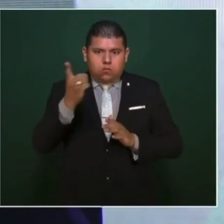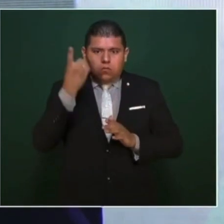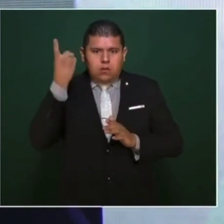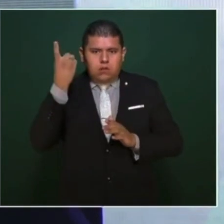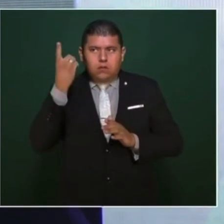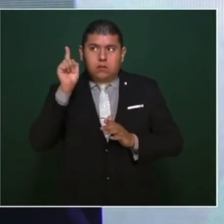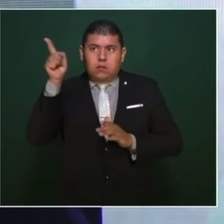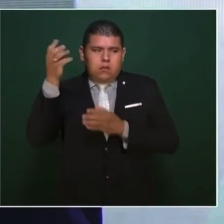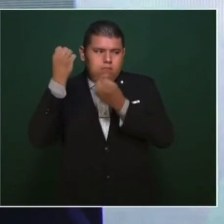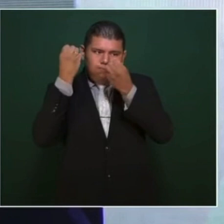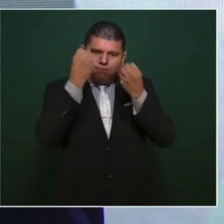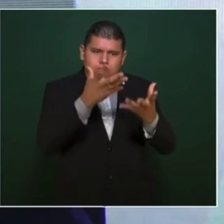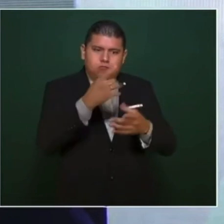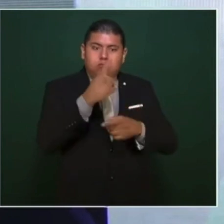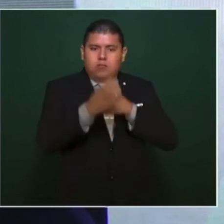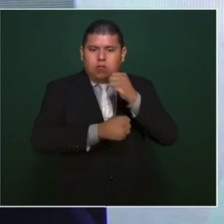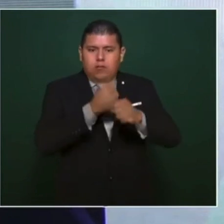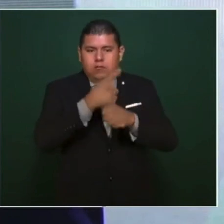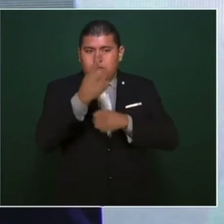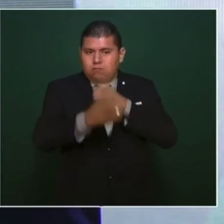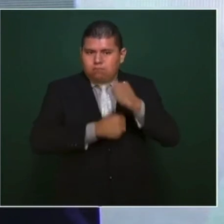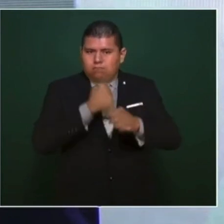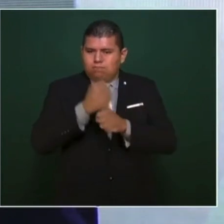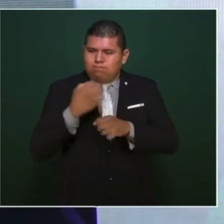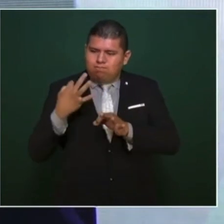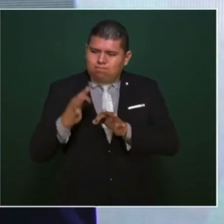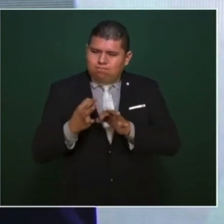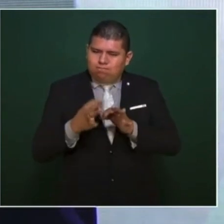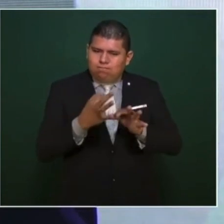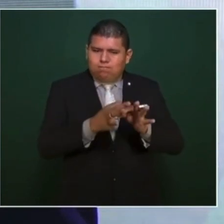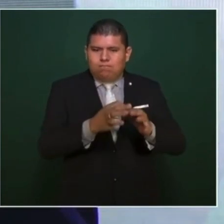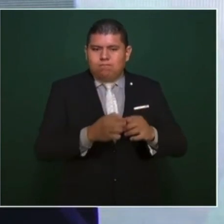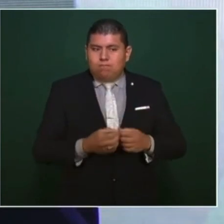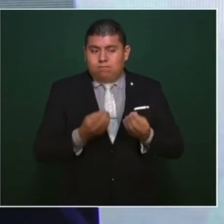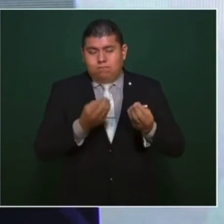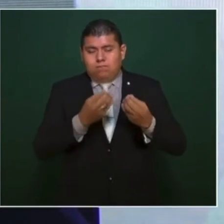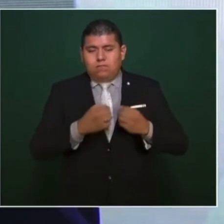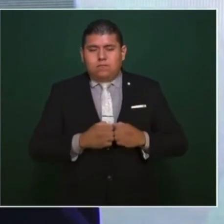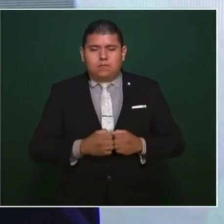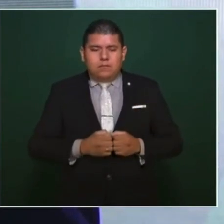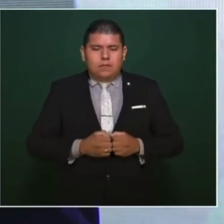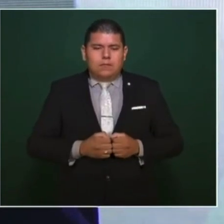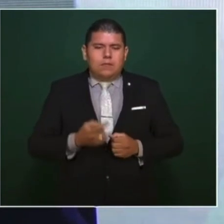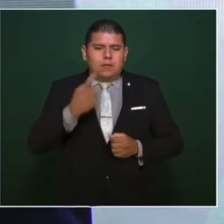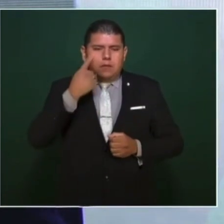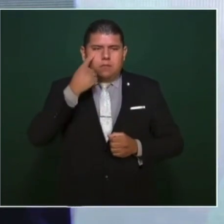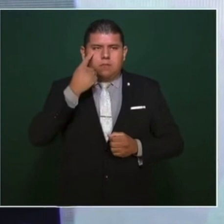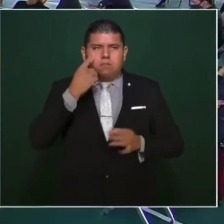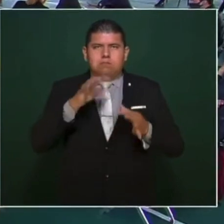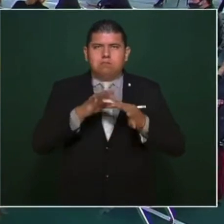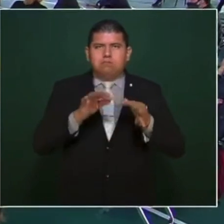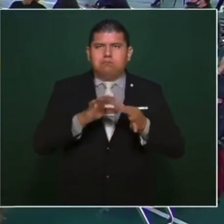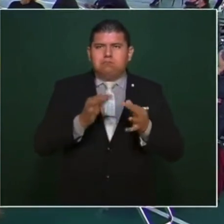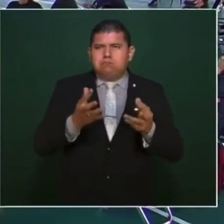al año, pues estaríamos hablando de